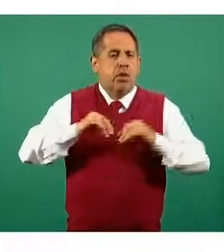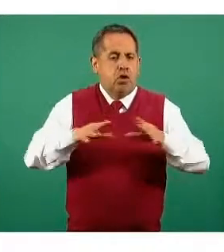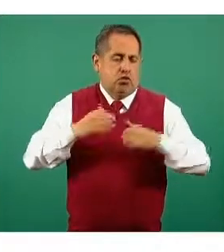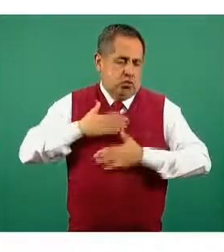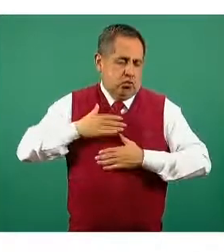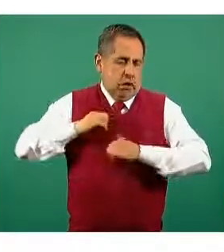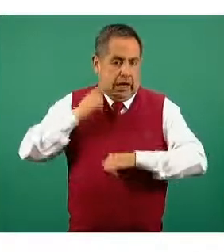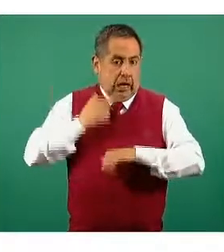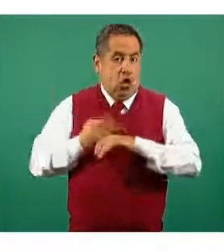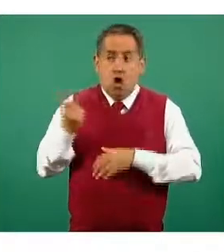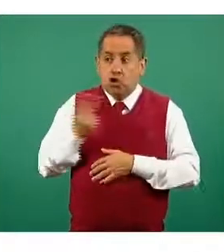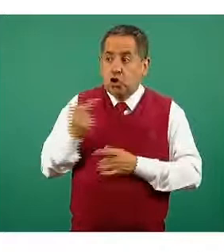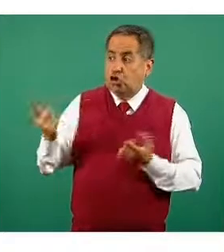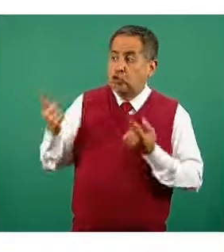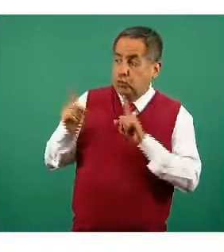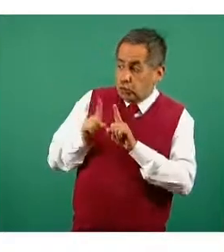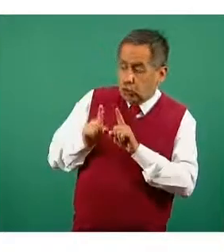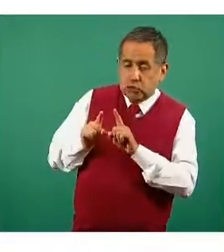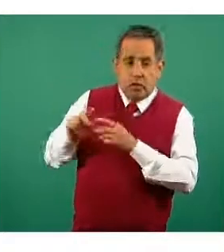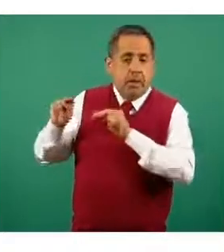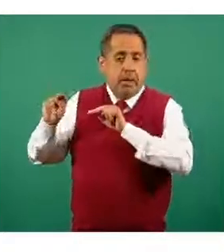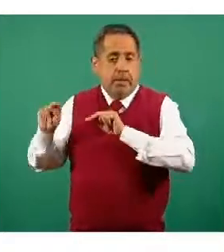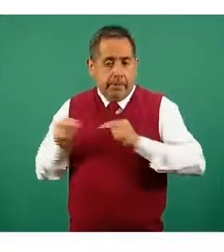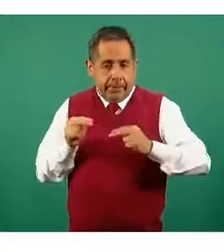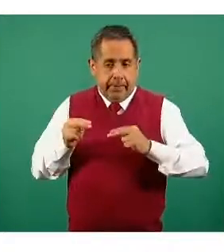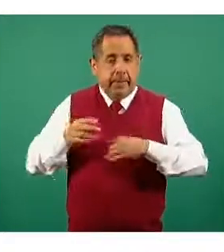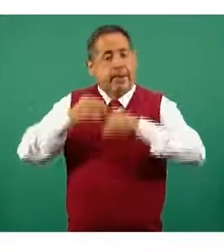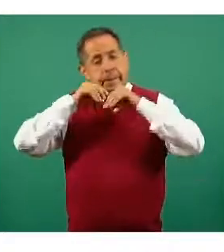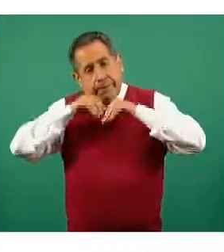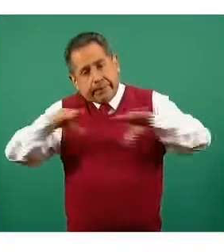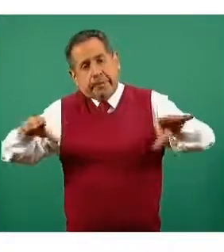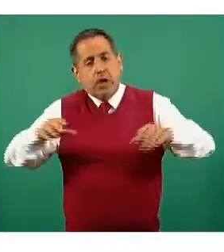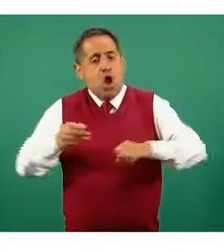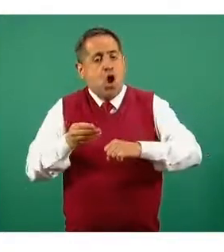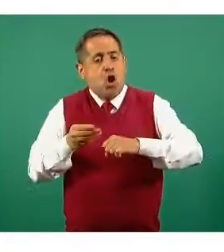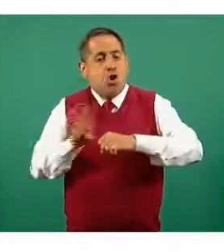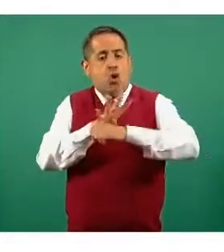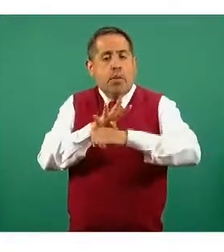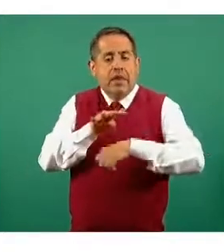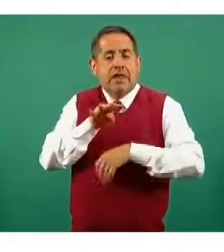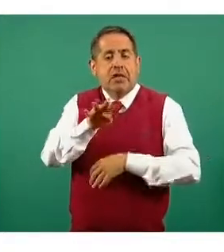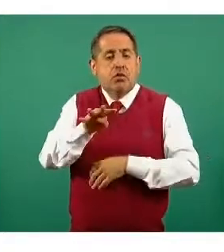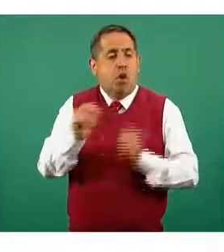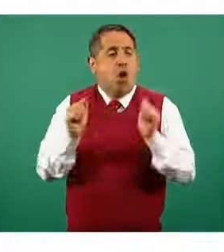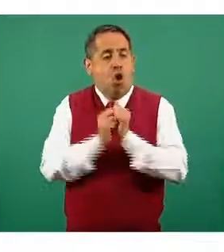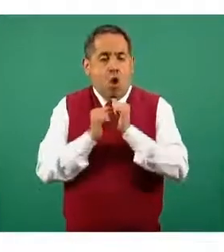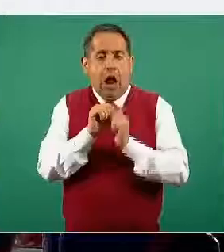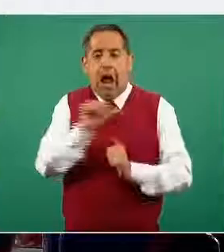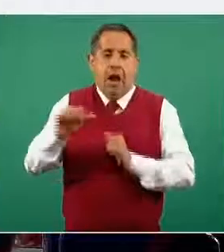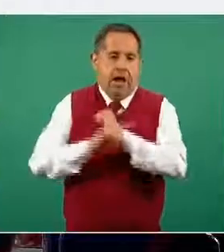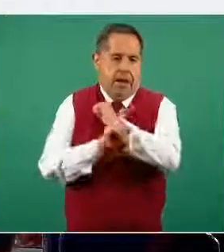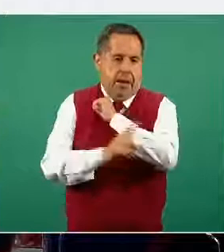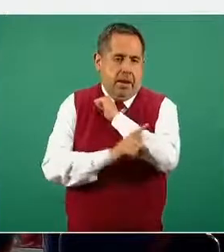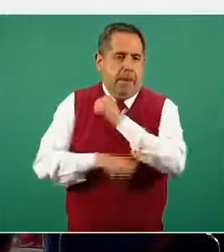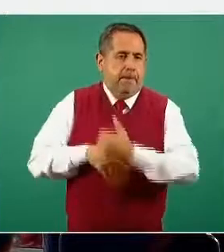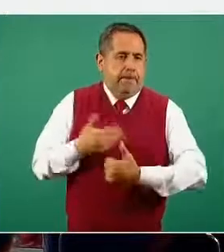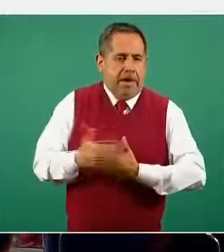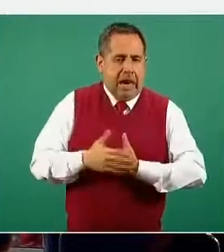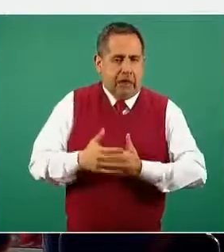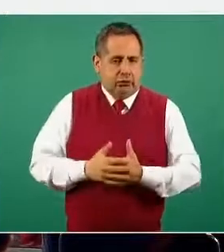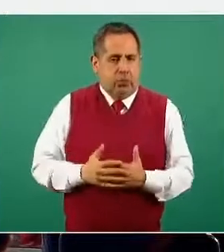servidor, aviso titulado COVID-19 durante el embarazo. Este aviso lo emitimos de manera